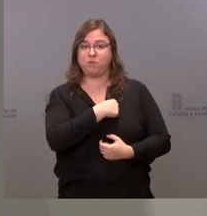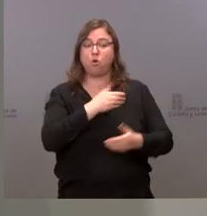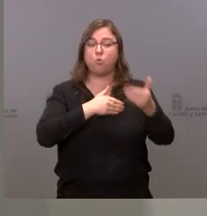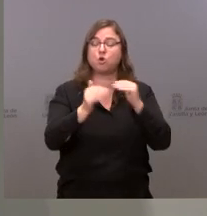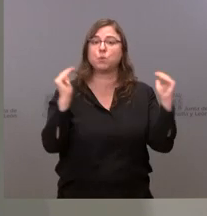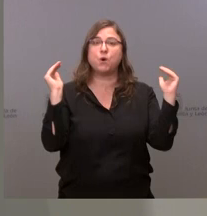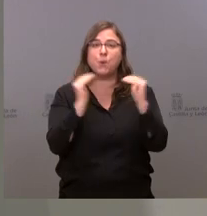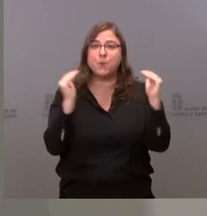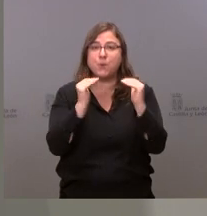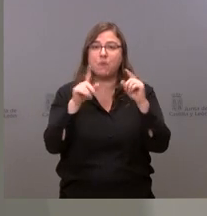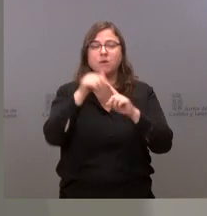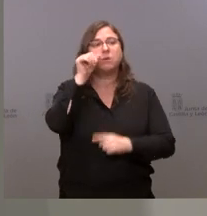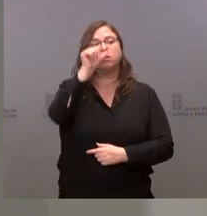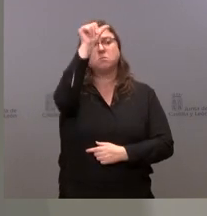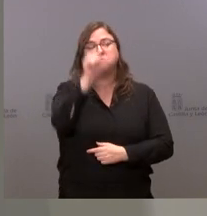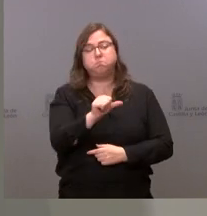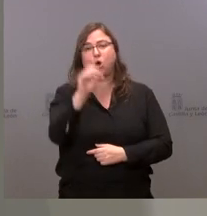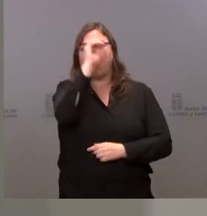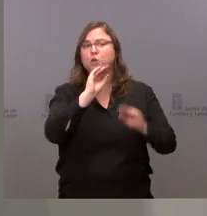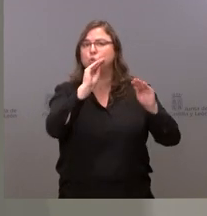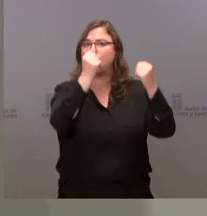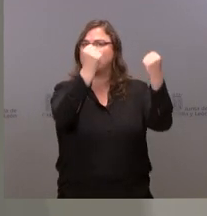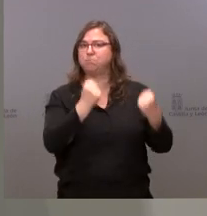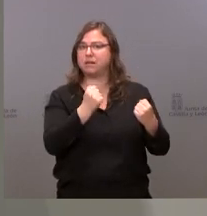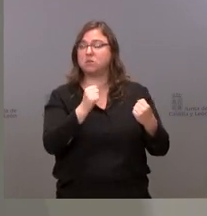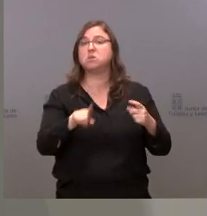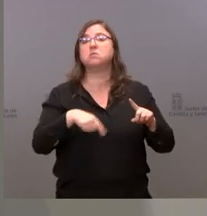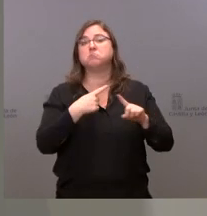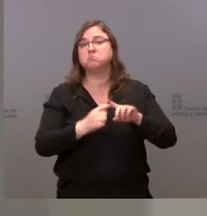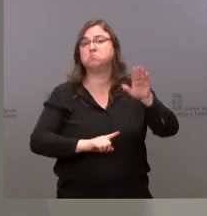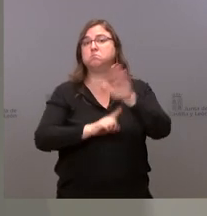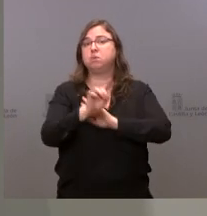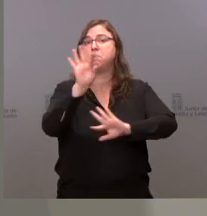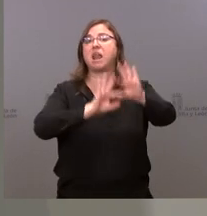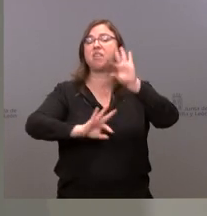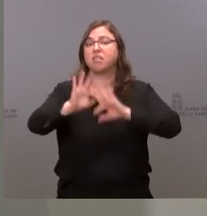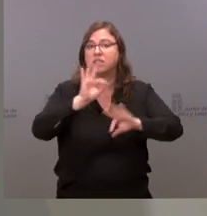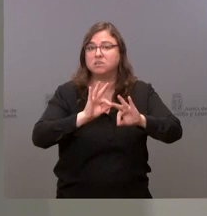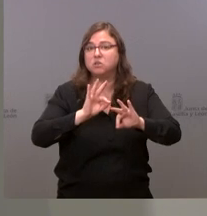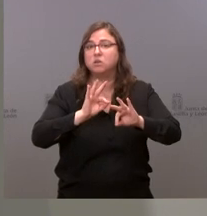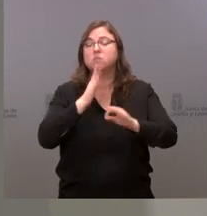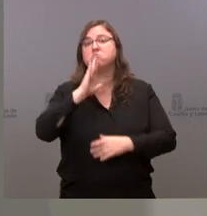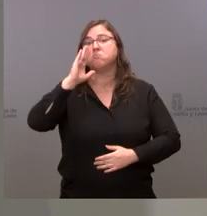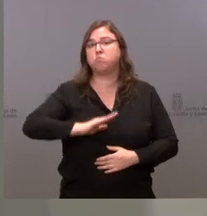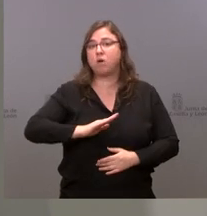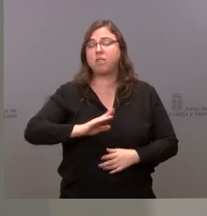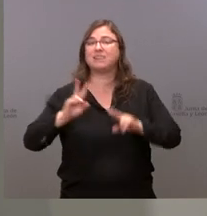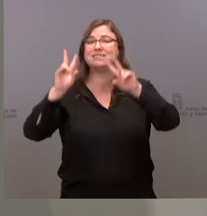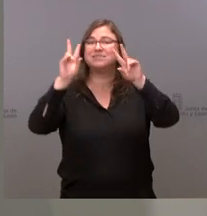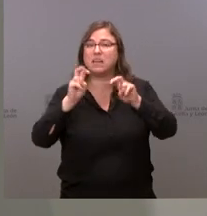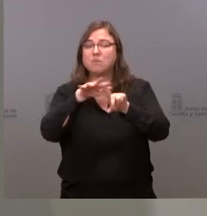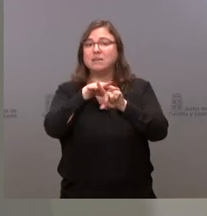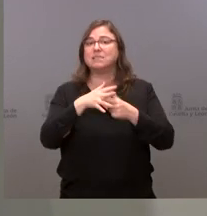escuchar su opinión y, en ese sentido, avanzar en la toma de decisiones que sean pertinentes en relación con las